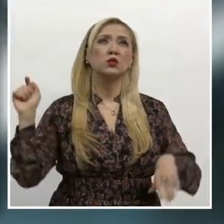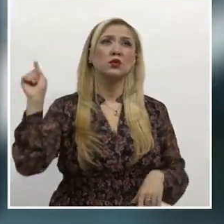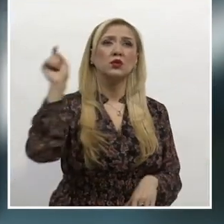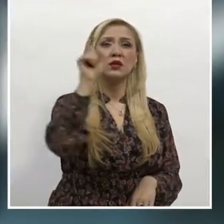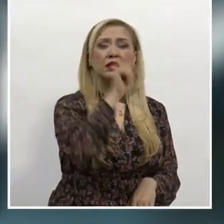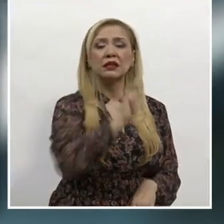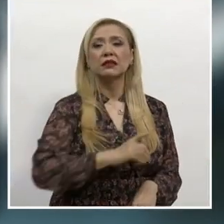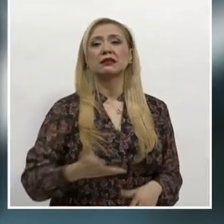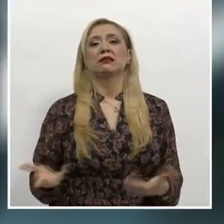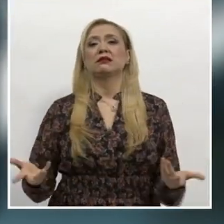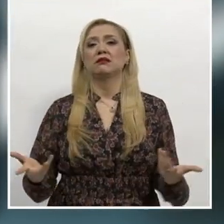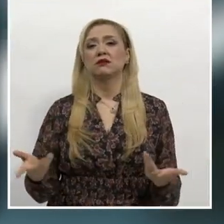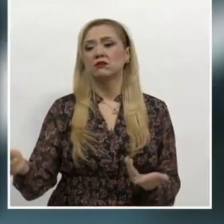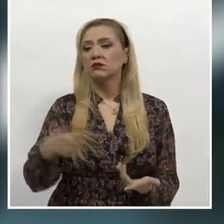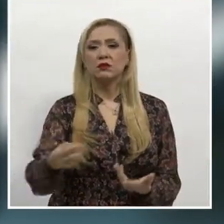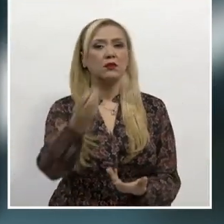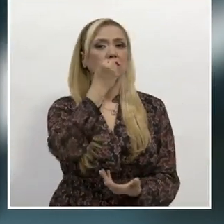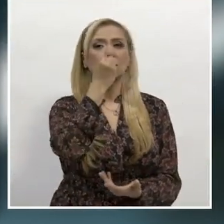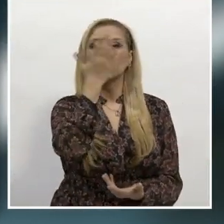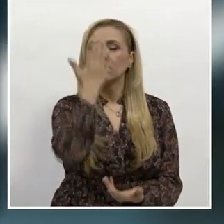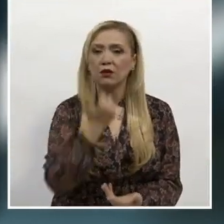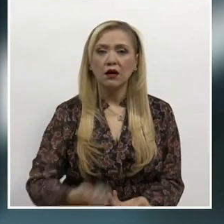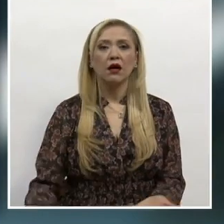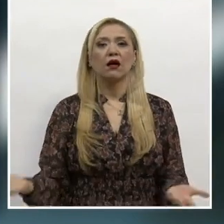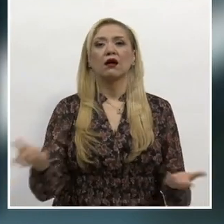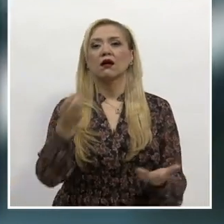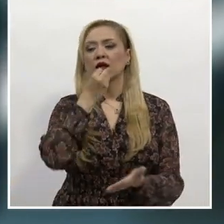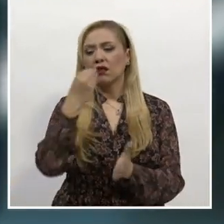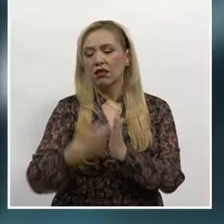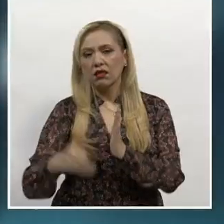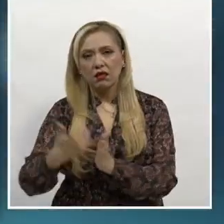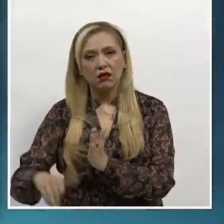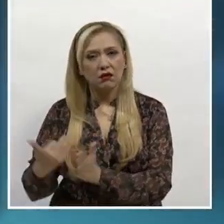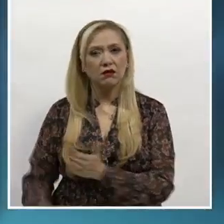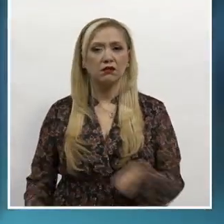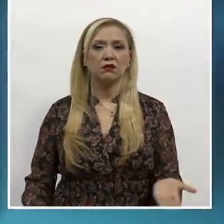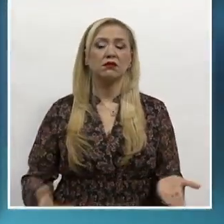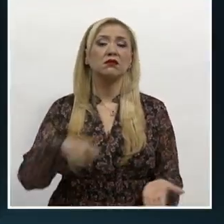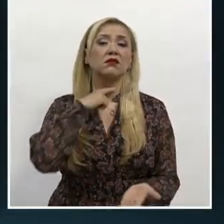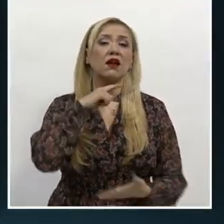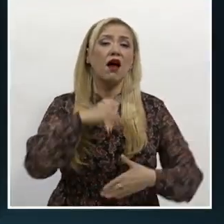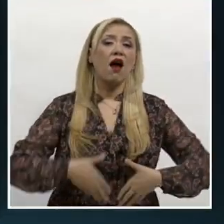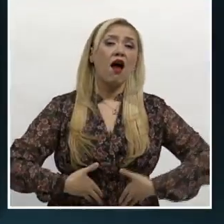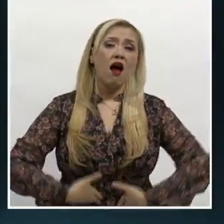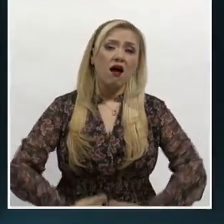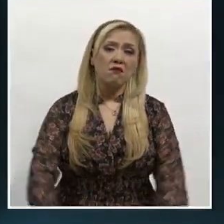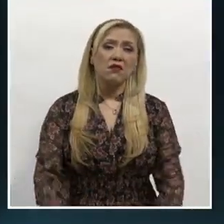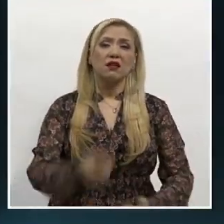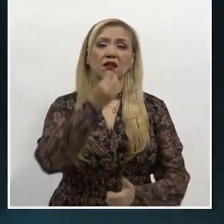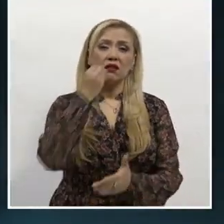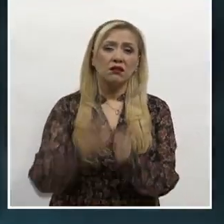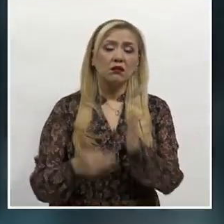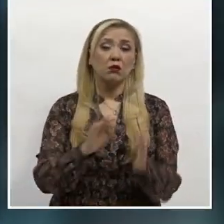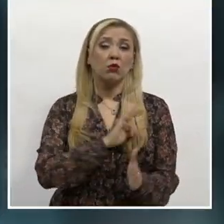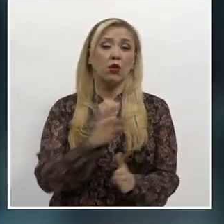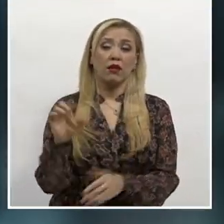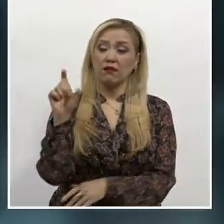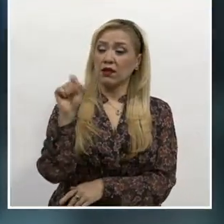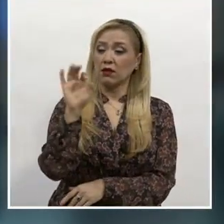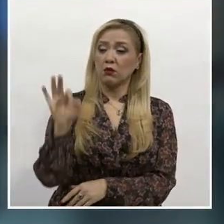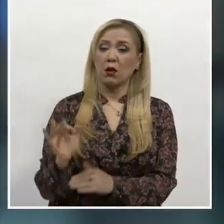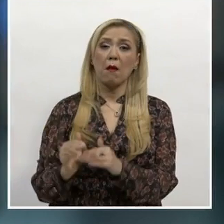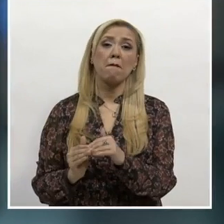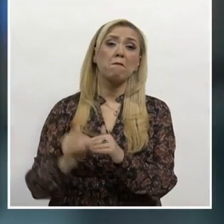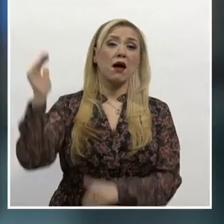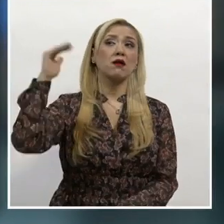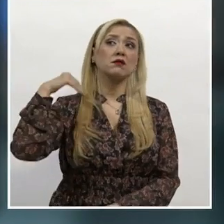tiene un impacto directo en crisis alimentarias y de nutrición. Advirtieron que el riesgo de hambre y malnutrición podría incrementarse hasta un 20%